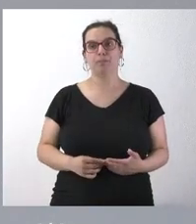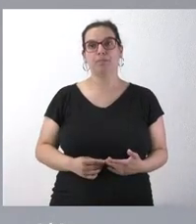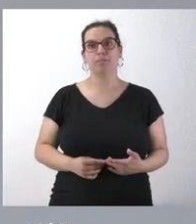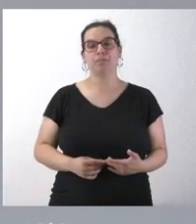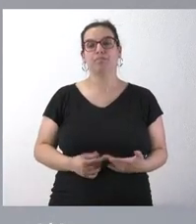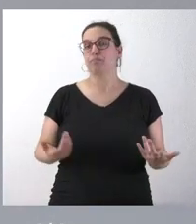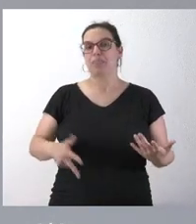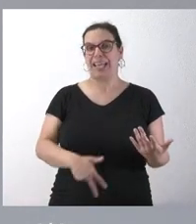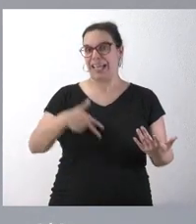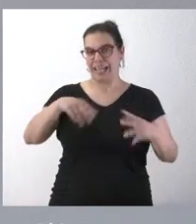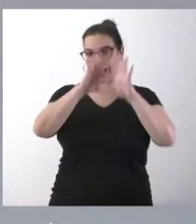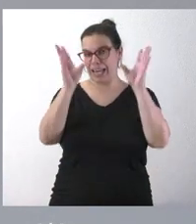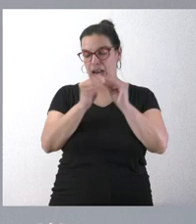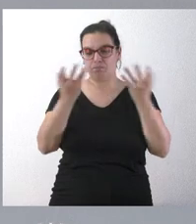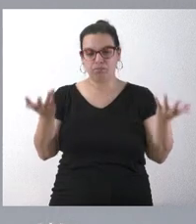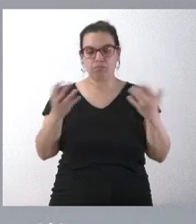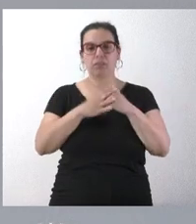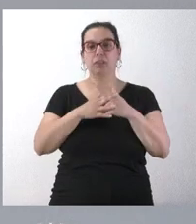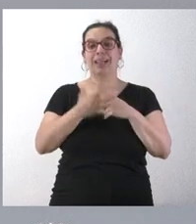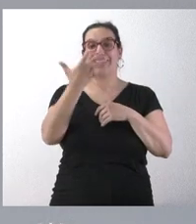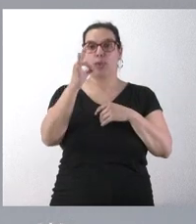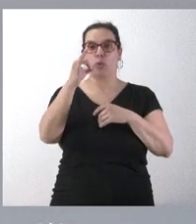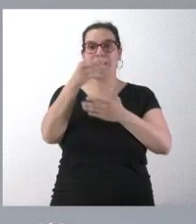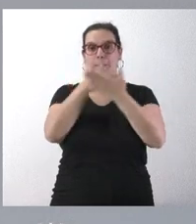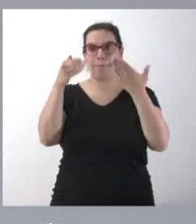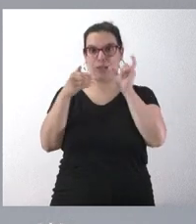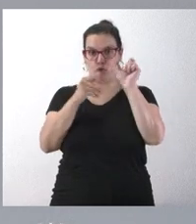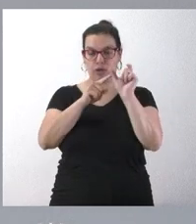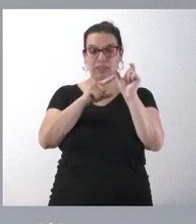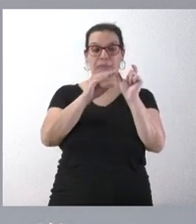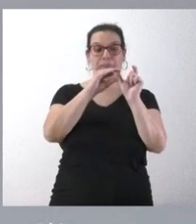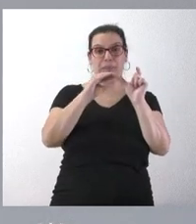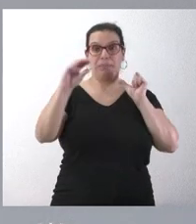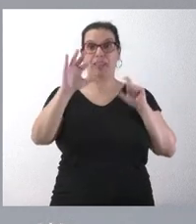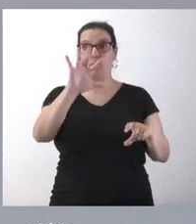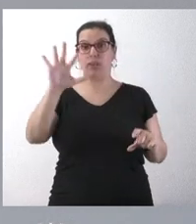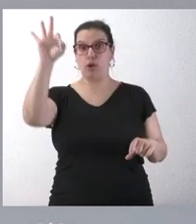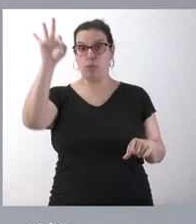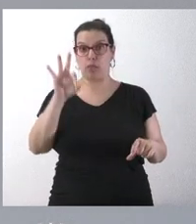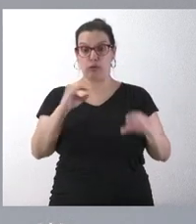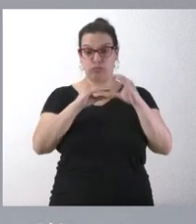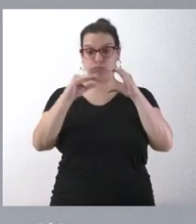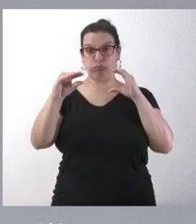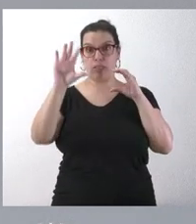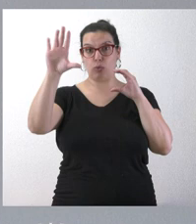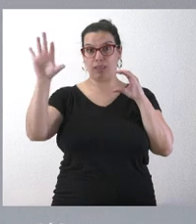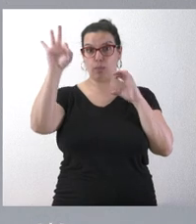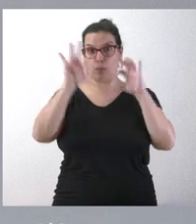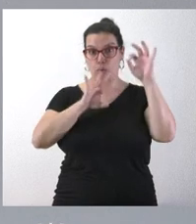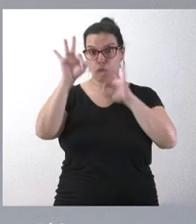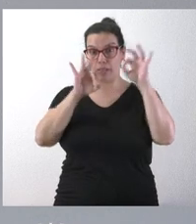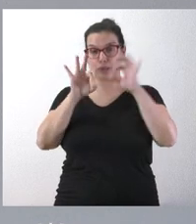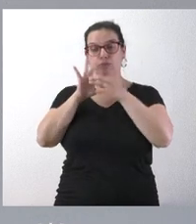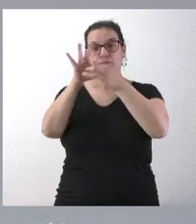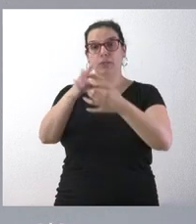cifras, señalarles que de estos 50 millones, un 55% de esa cuantía le va a corresponder a los